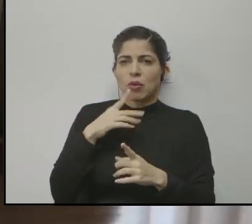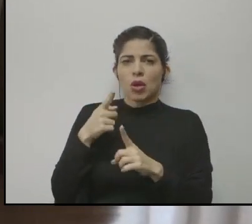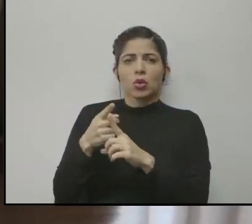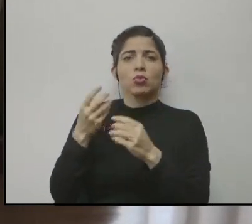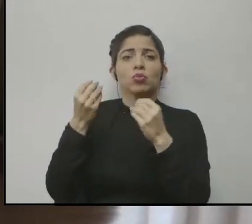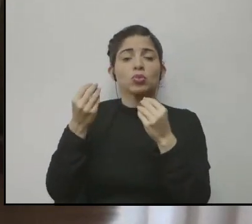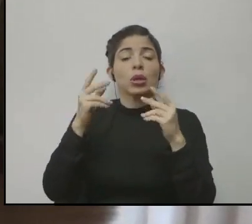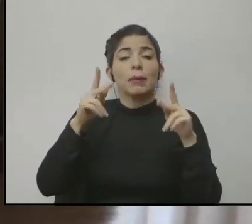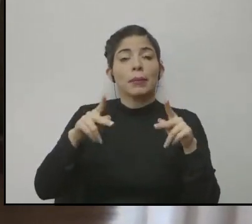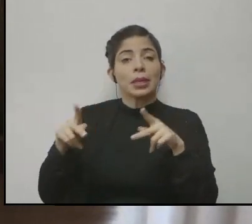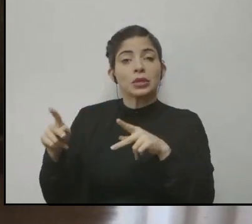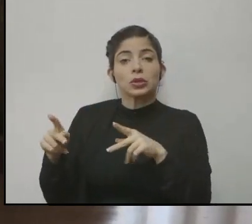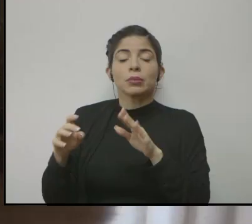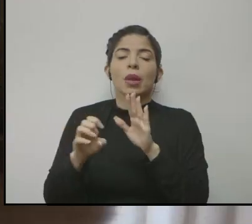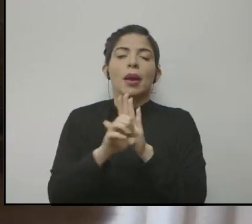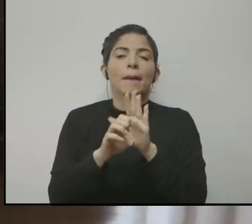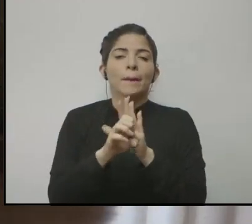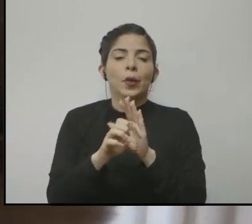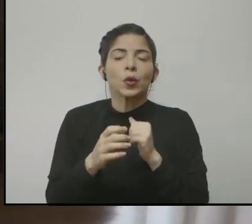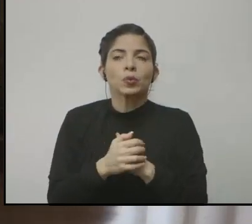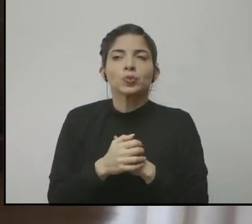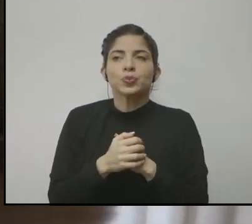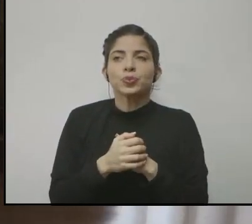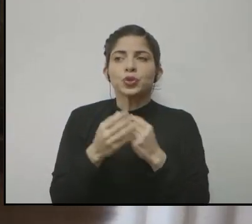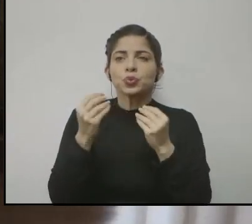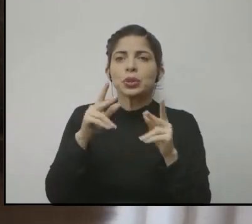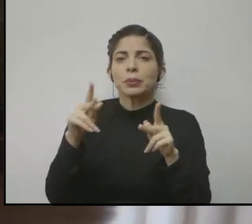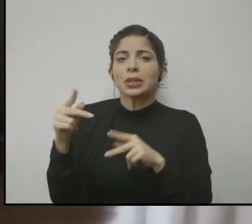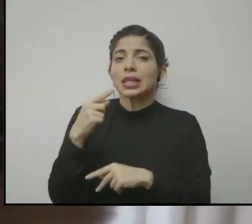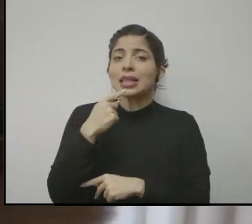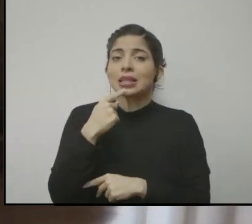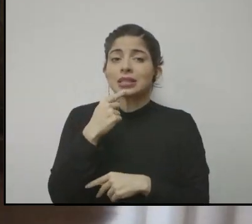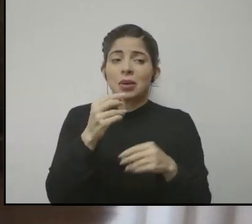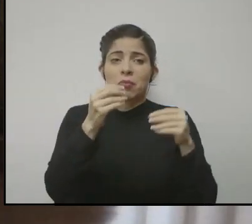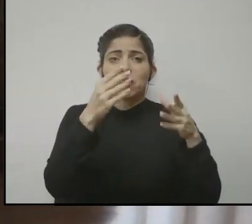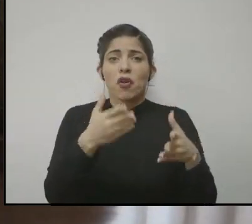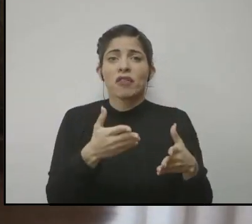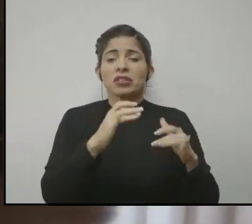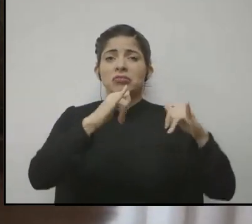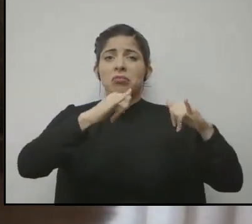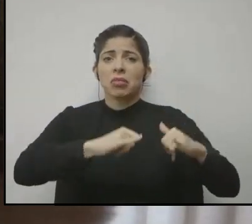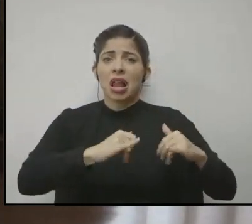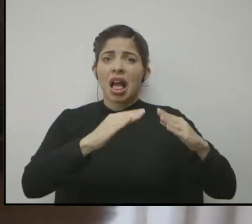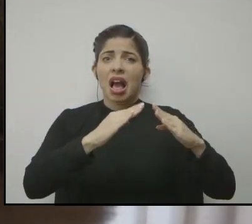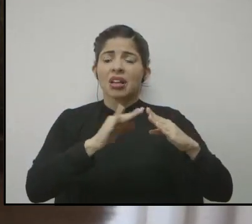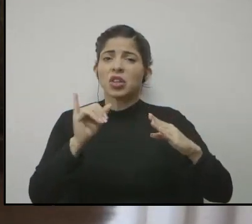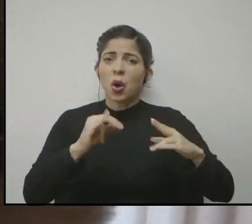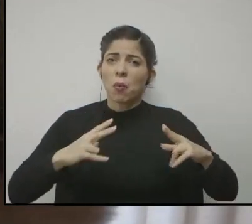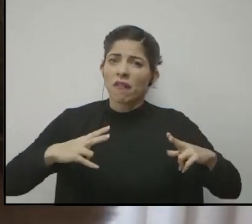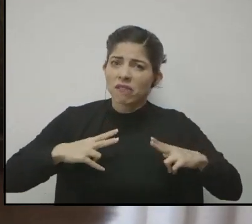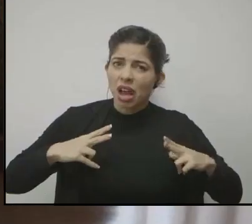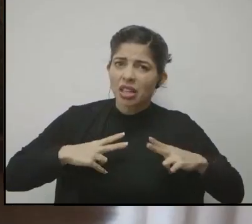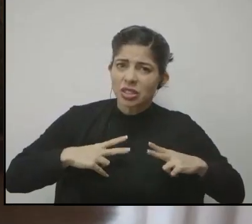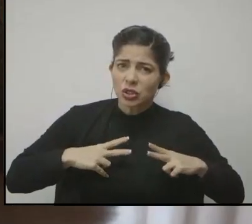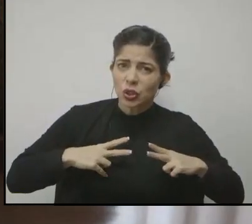personas, por ejemplo, han dicho que los docentes están en la casa de vacaciones.